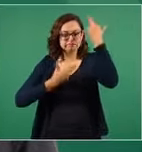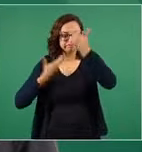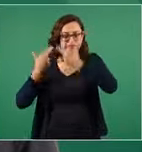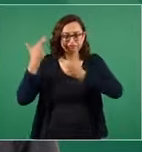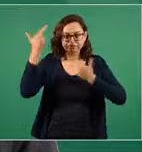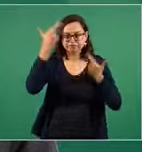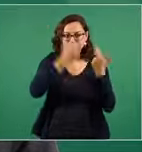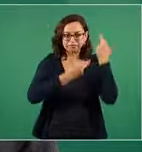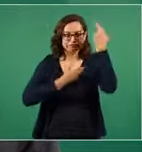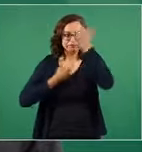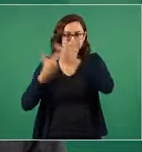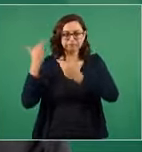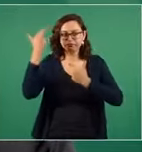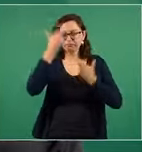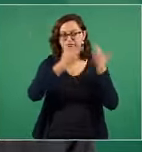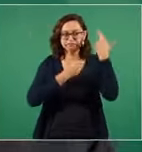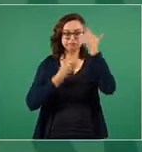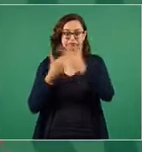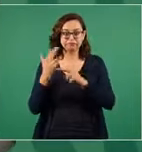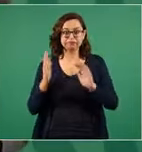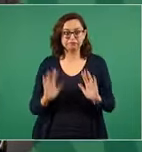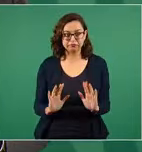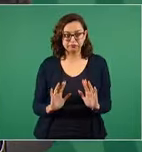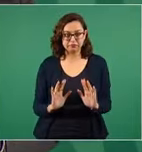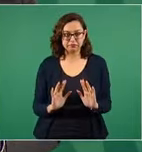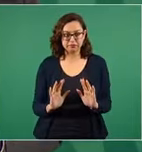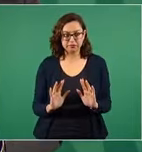entonces a la primera